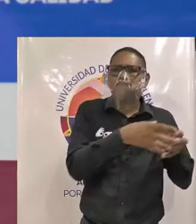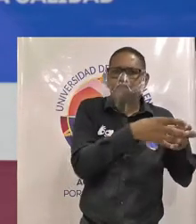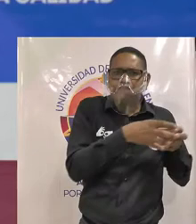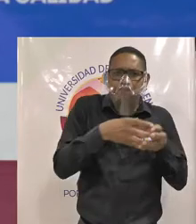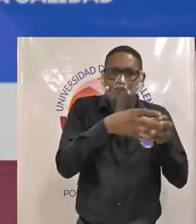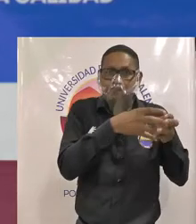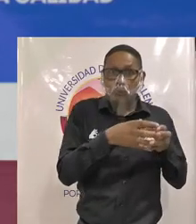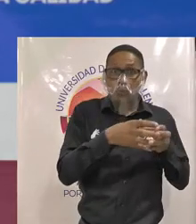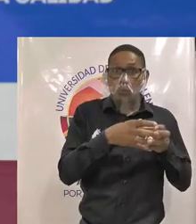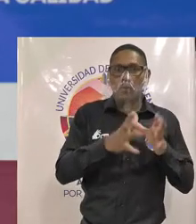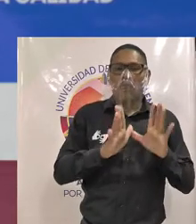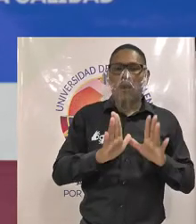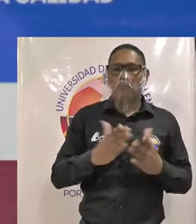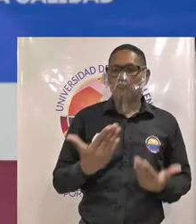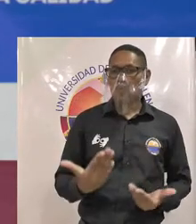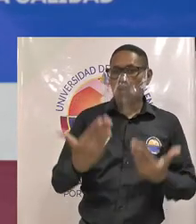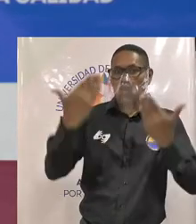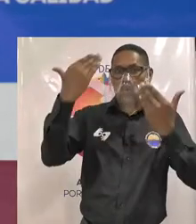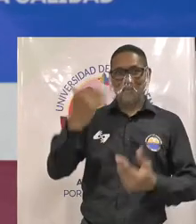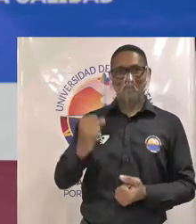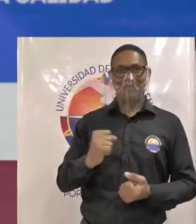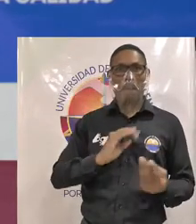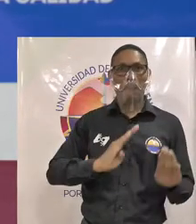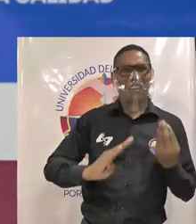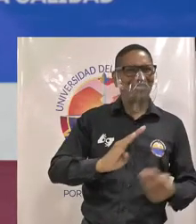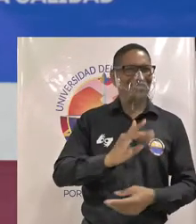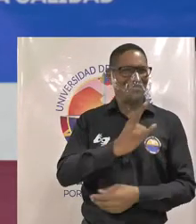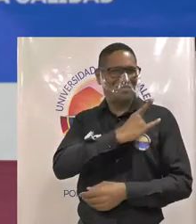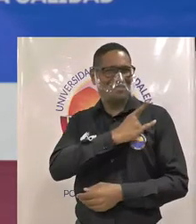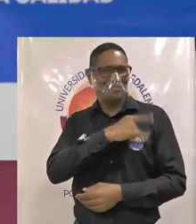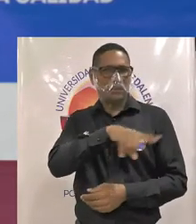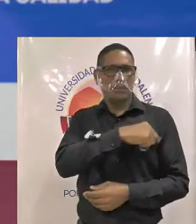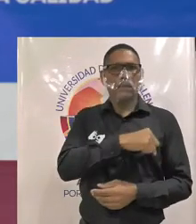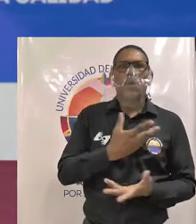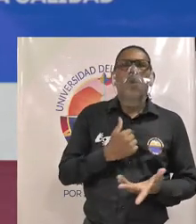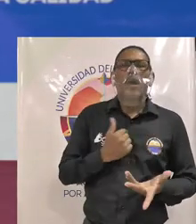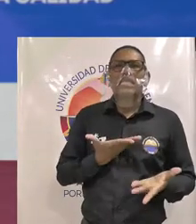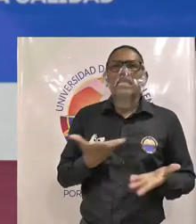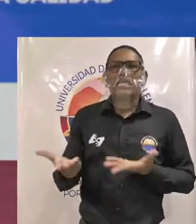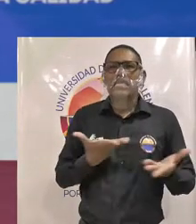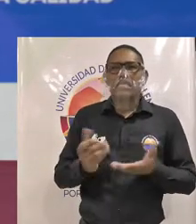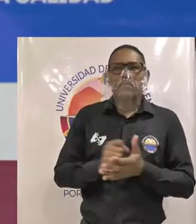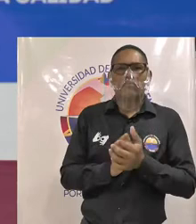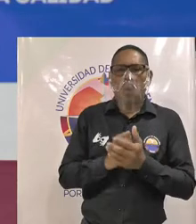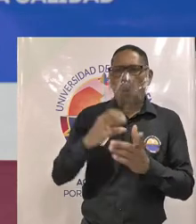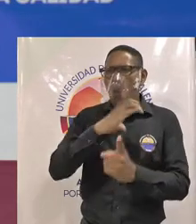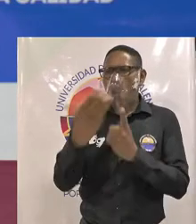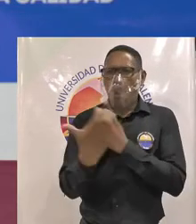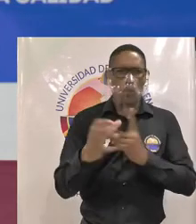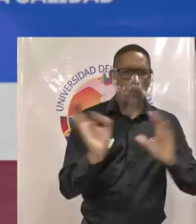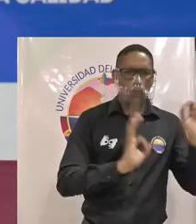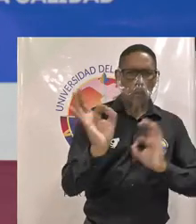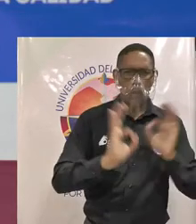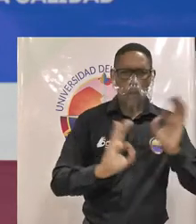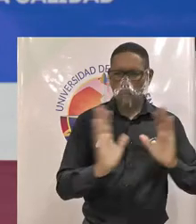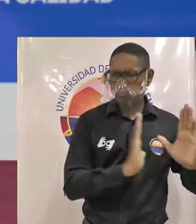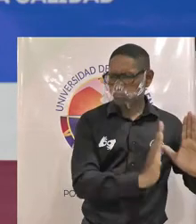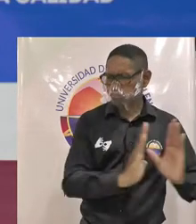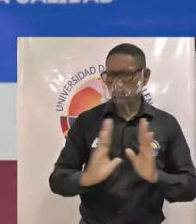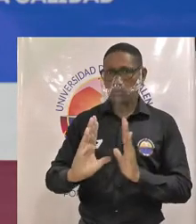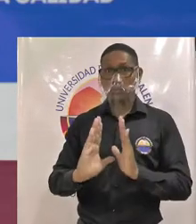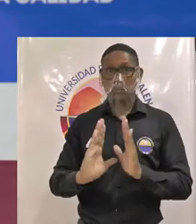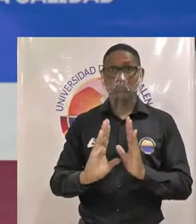cierto que preste servicios digamos de de cultura organizacional que nos ayuda a integrarnos